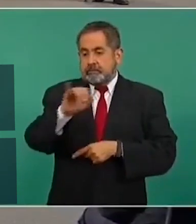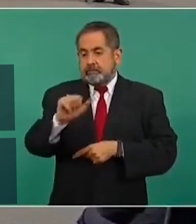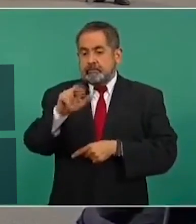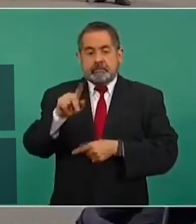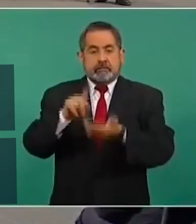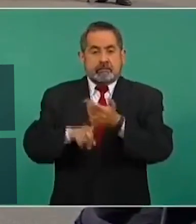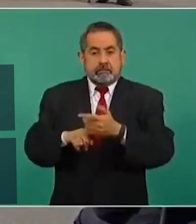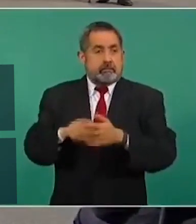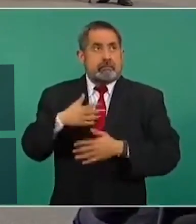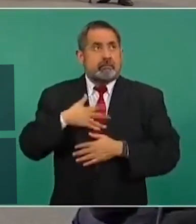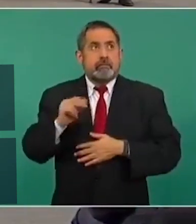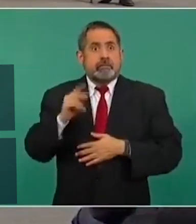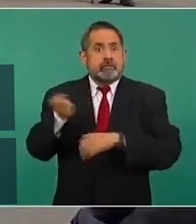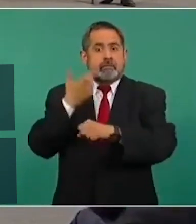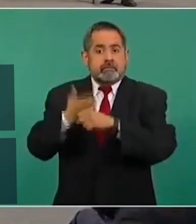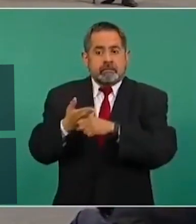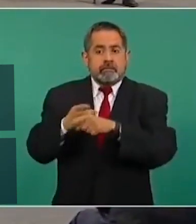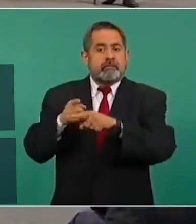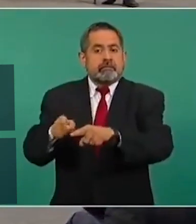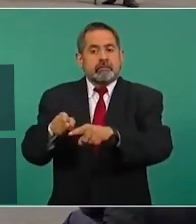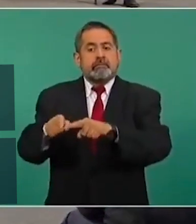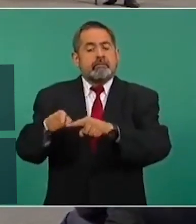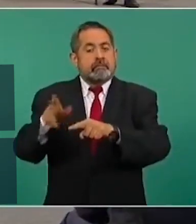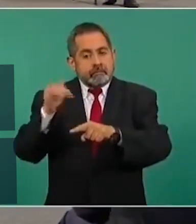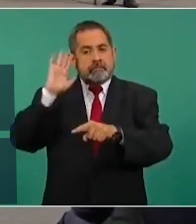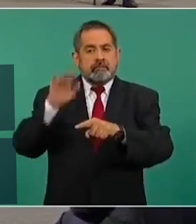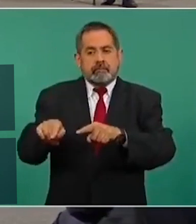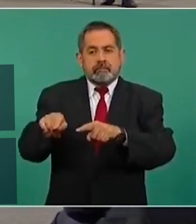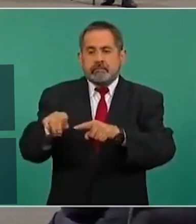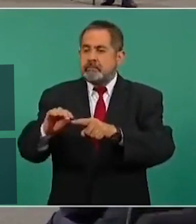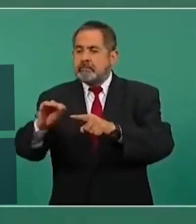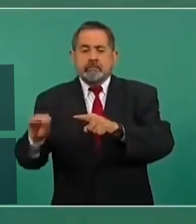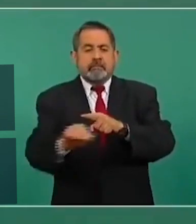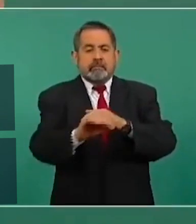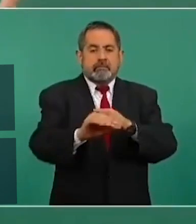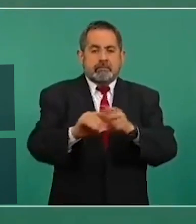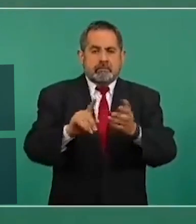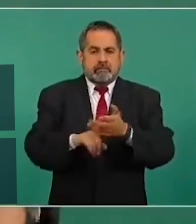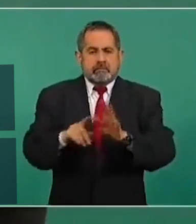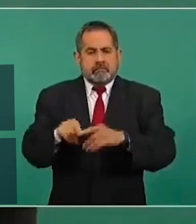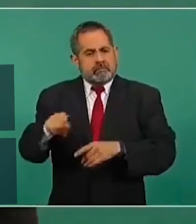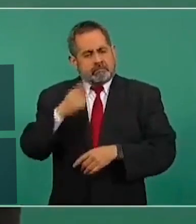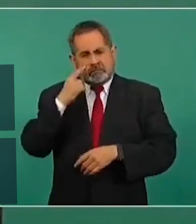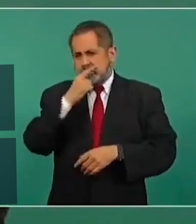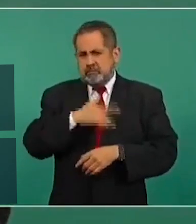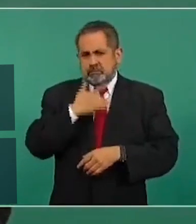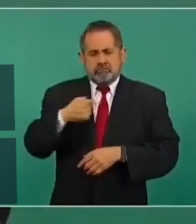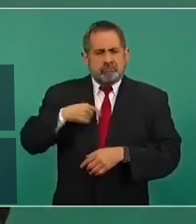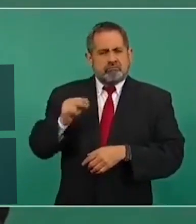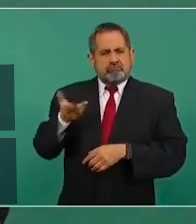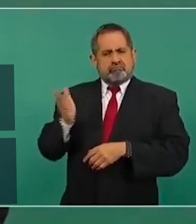ya no era secretario particular, ya se había salido por su voluntad. Yo no